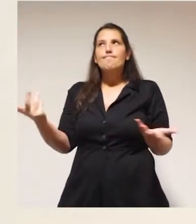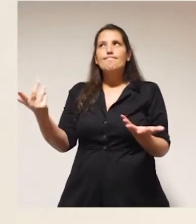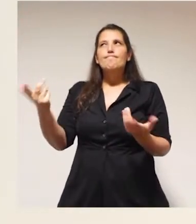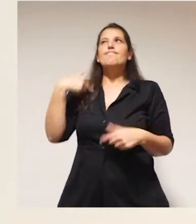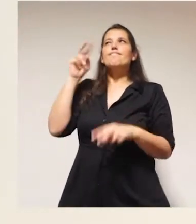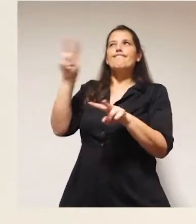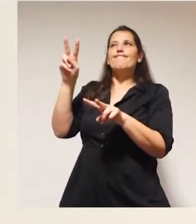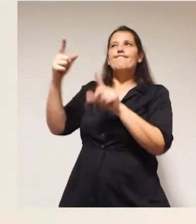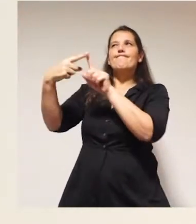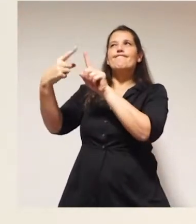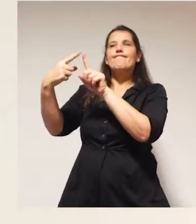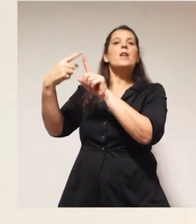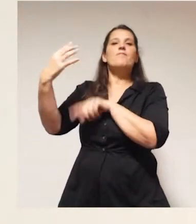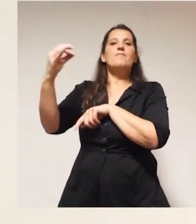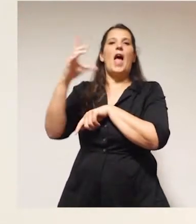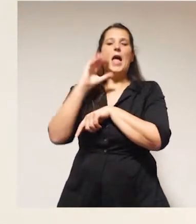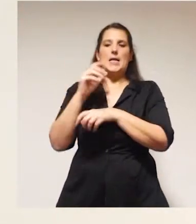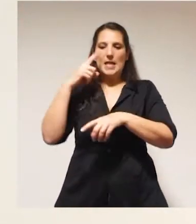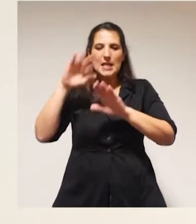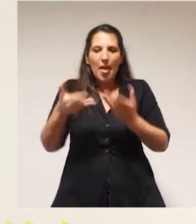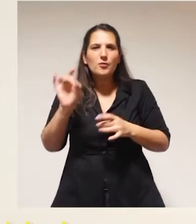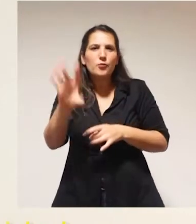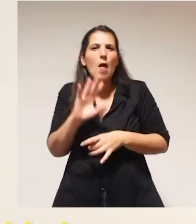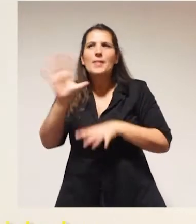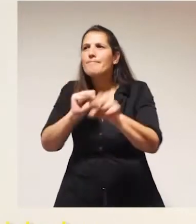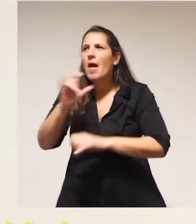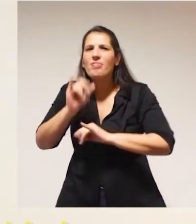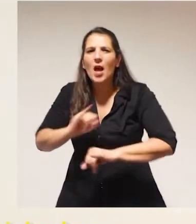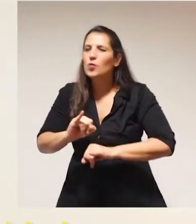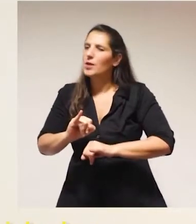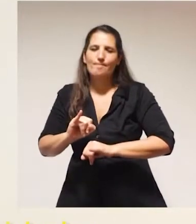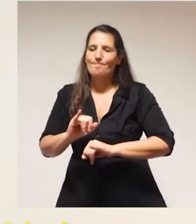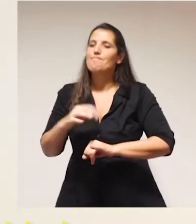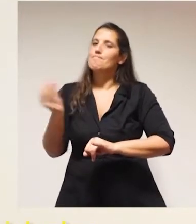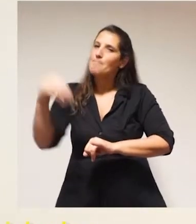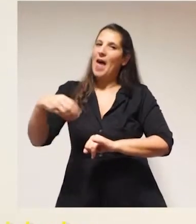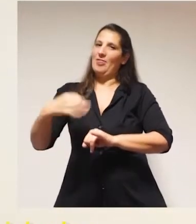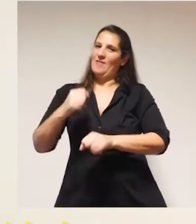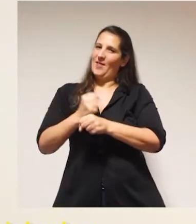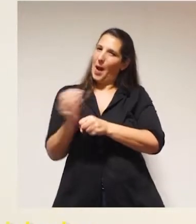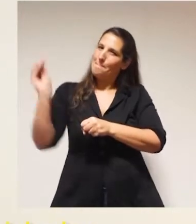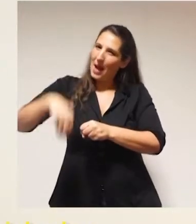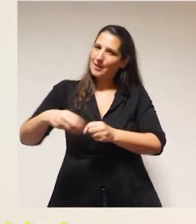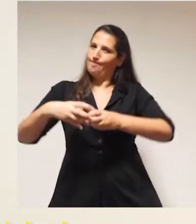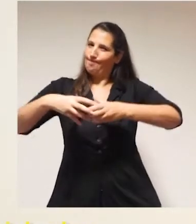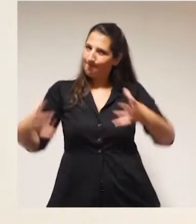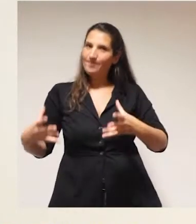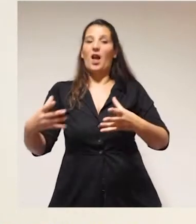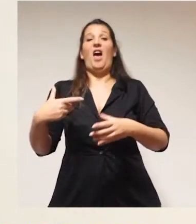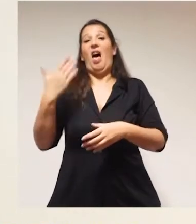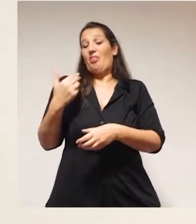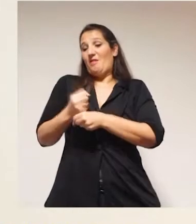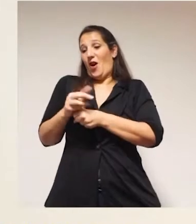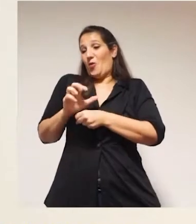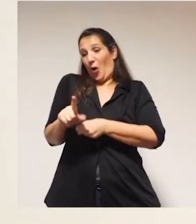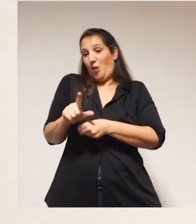muta para hacer algo más. A consecuencia de Durban, y con la modificación de las actividades y